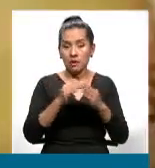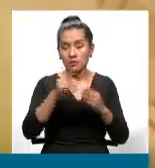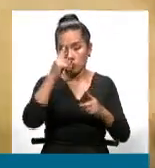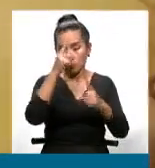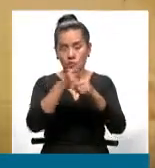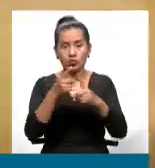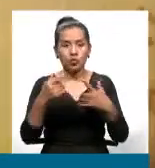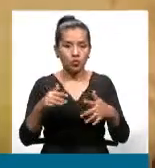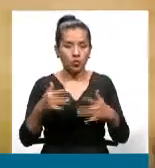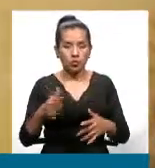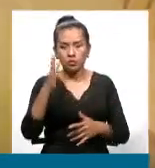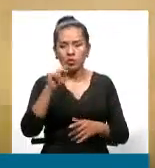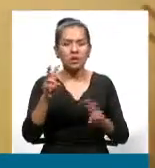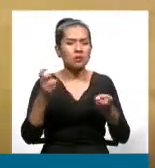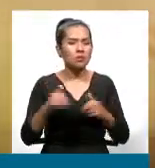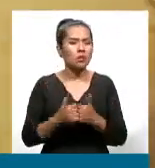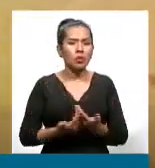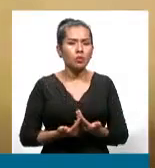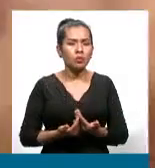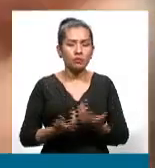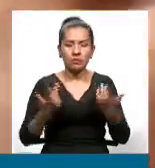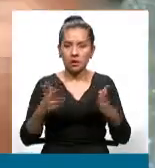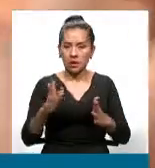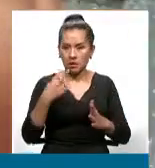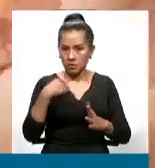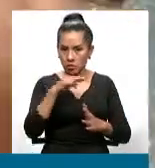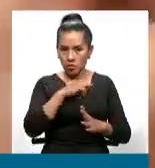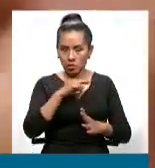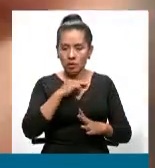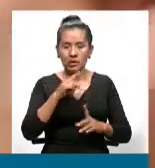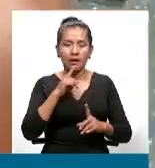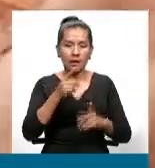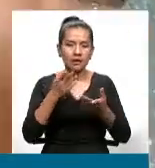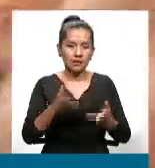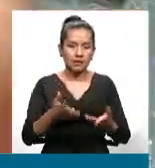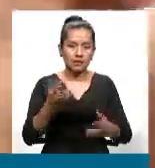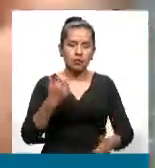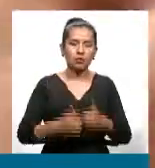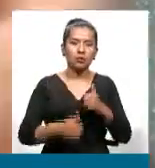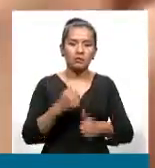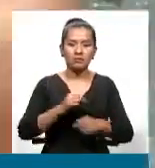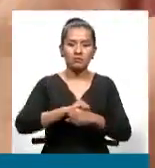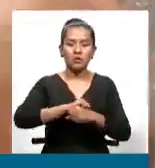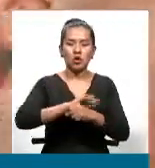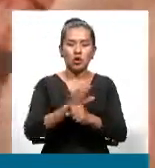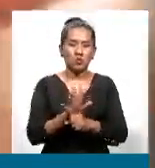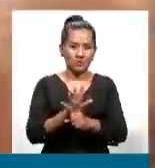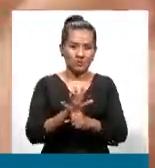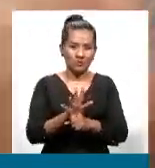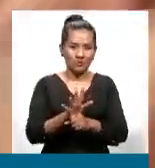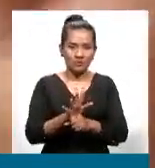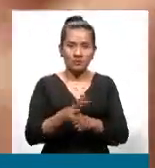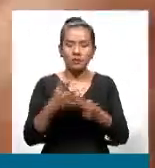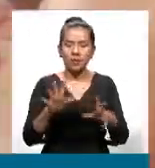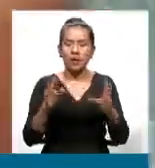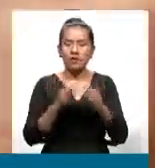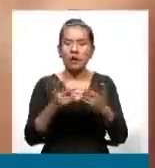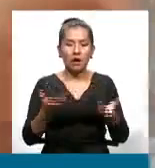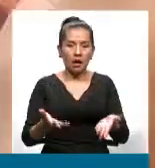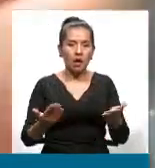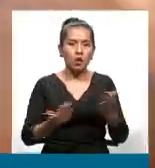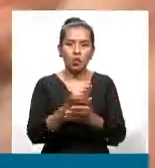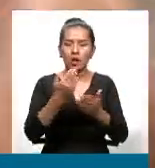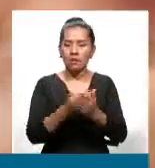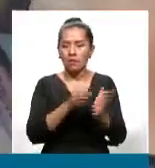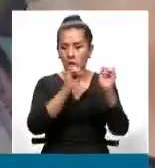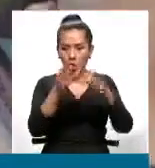sentido? En el sentido en que hemos estado justamente con el problema del COVID, todavía habían estas nuevas olas